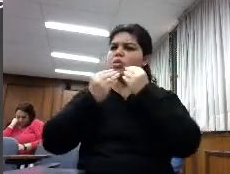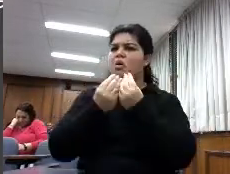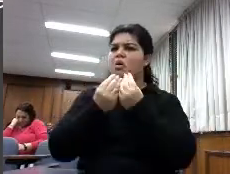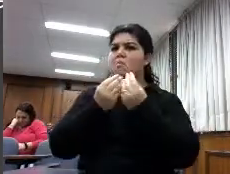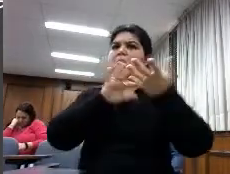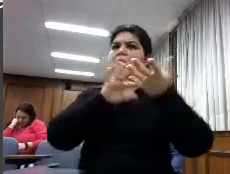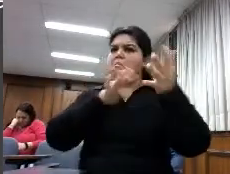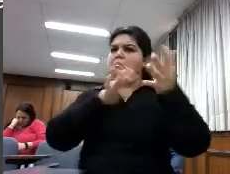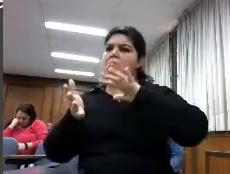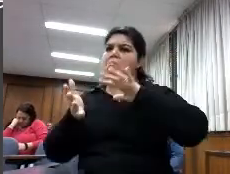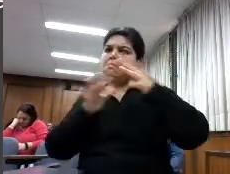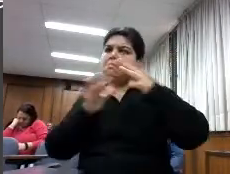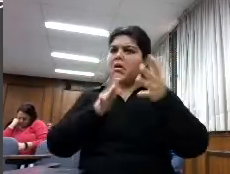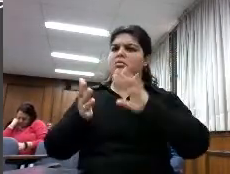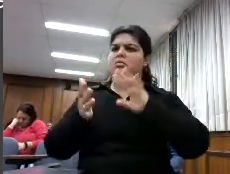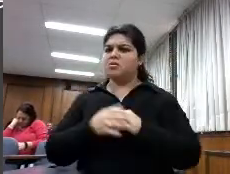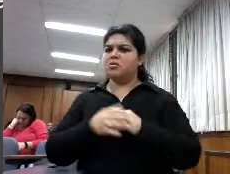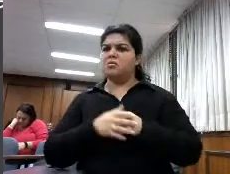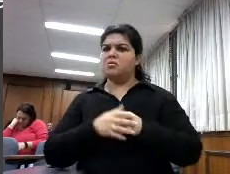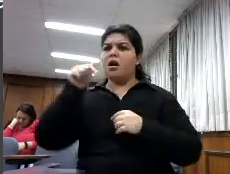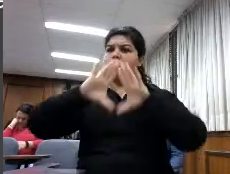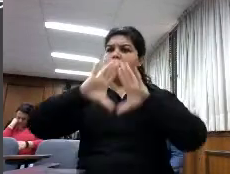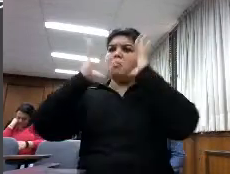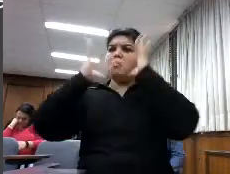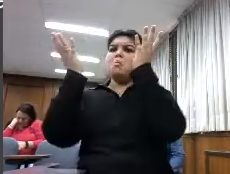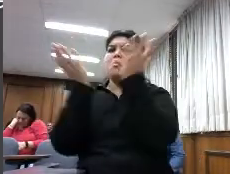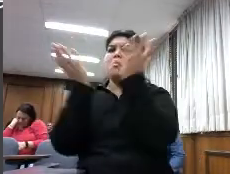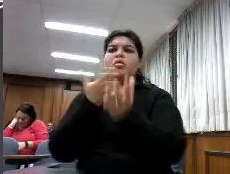vivimos un mundo claramente globalizado